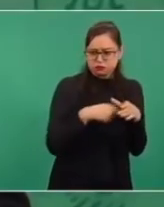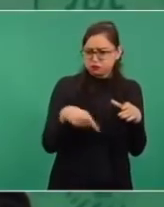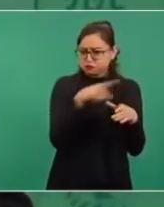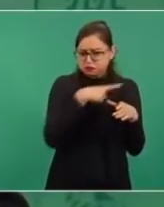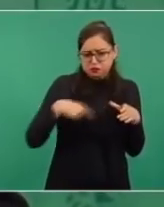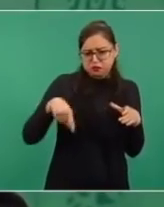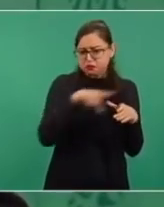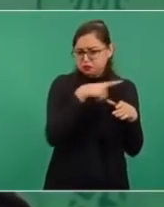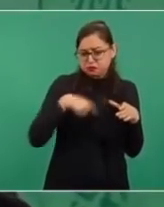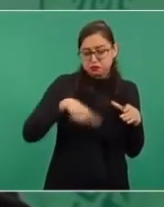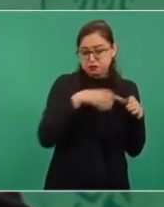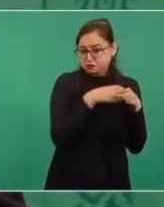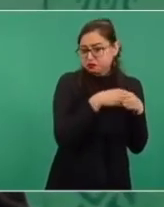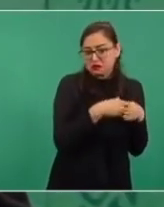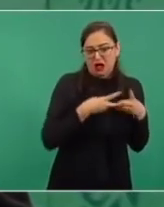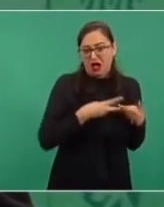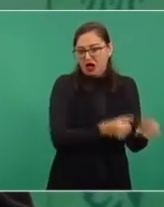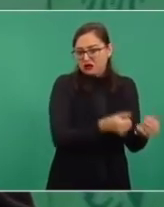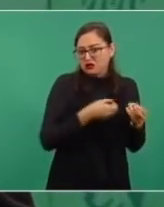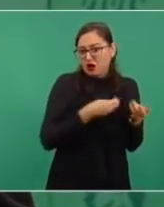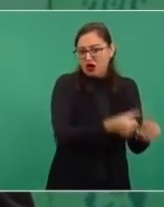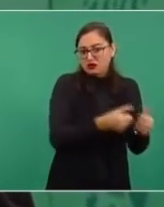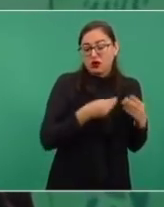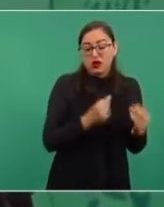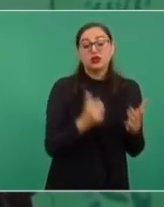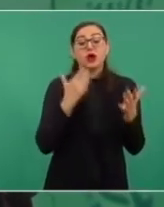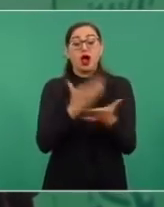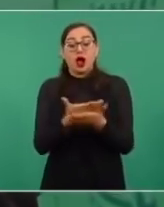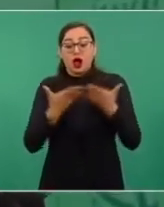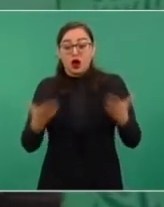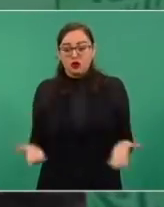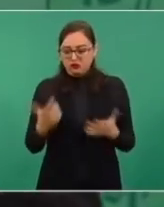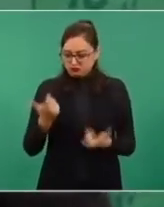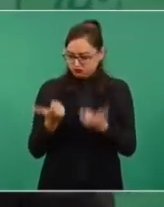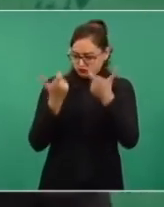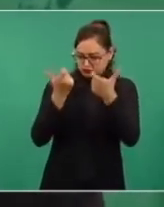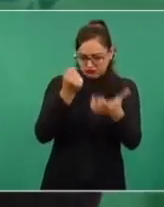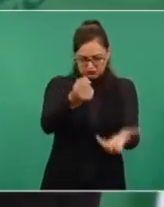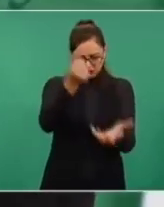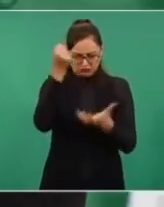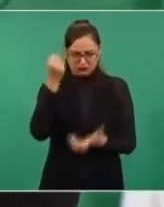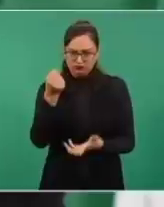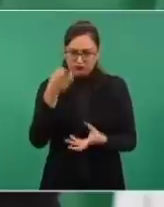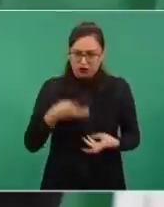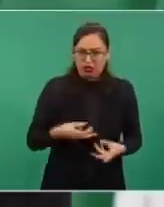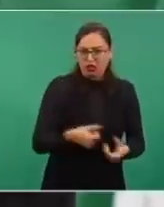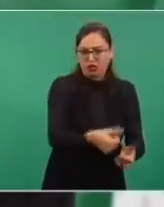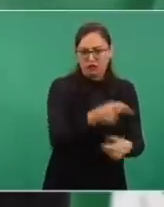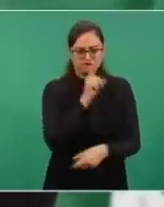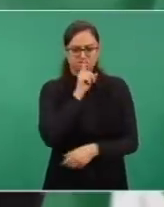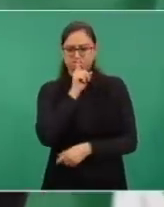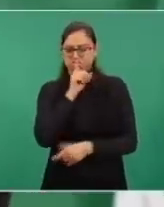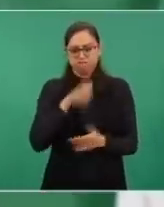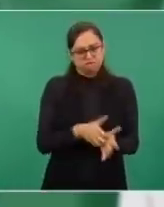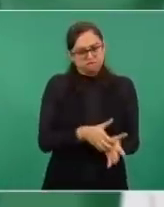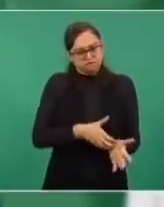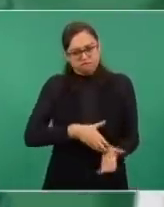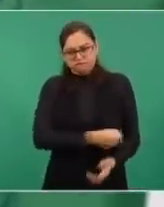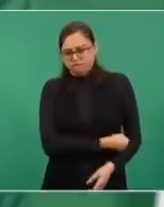Si eso se ahorra y se le entrega a la gente que no recibía nada,